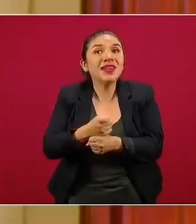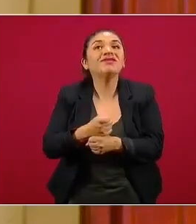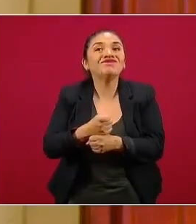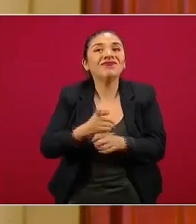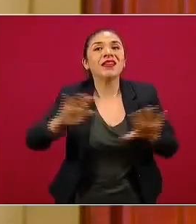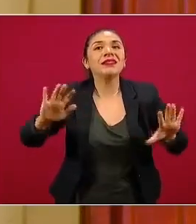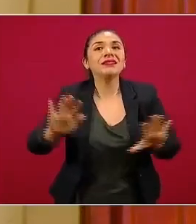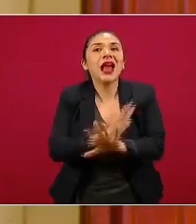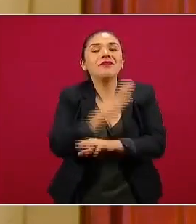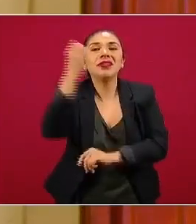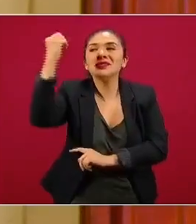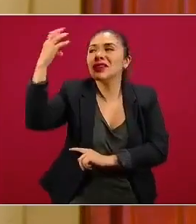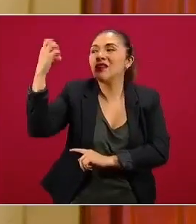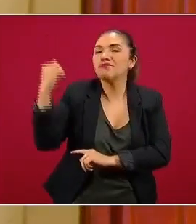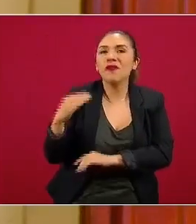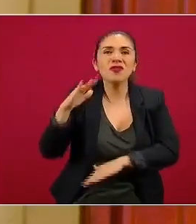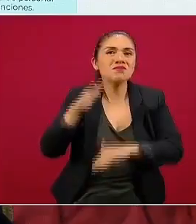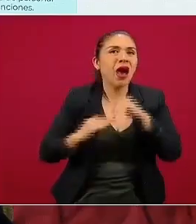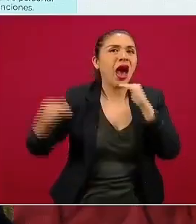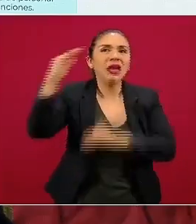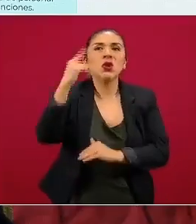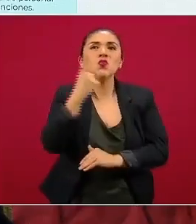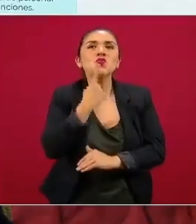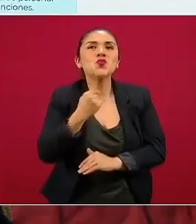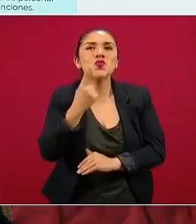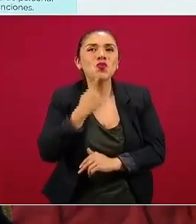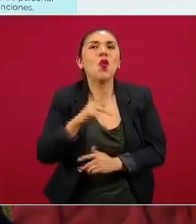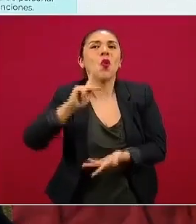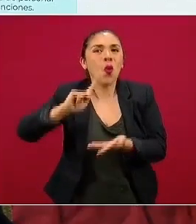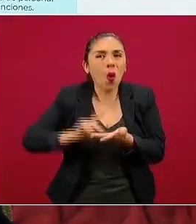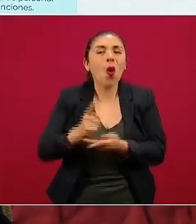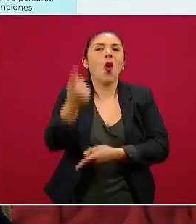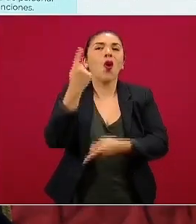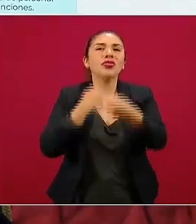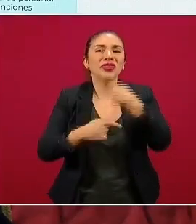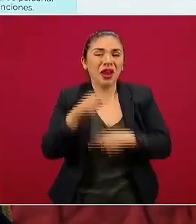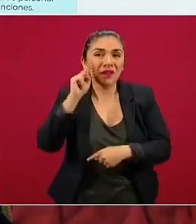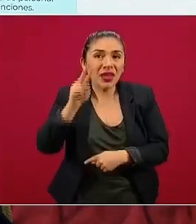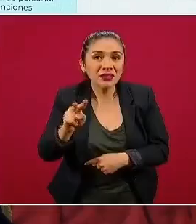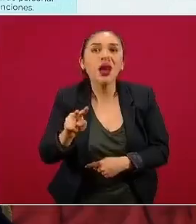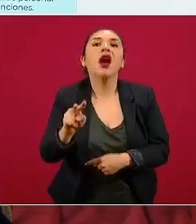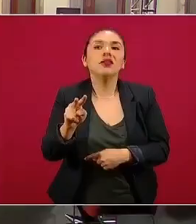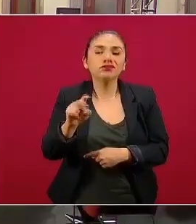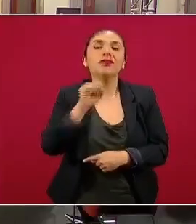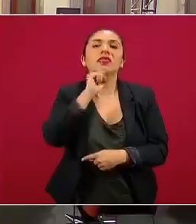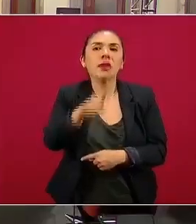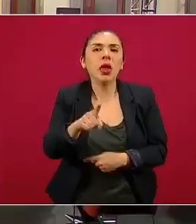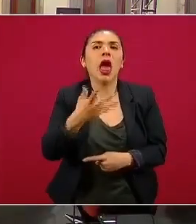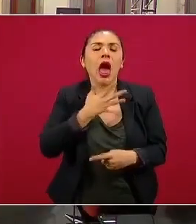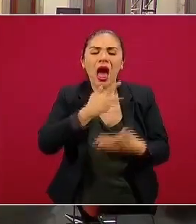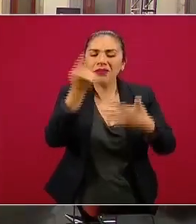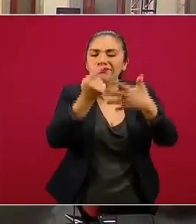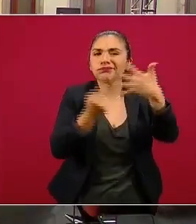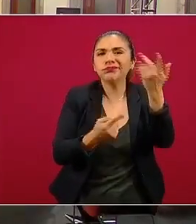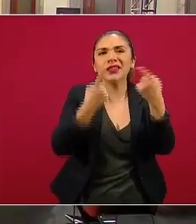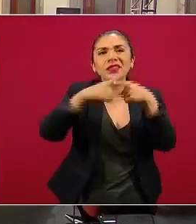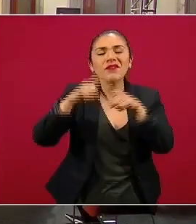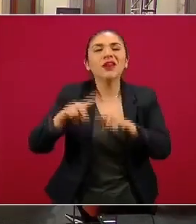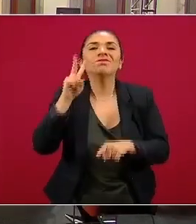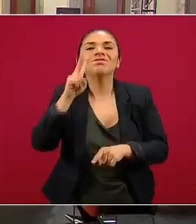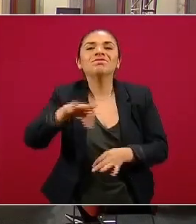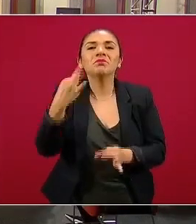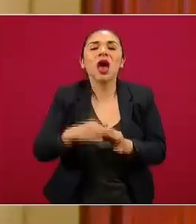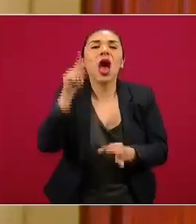pasar a un semáforo de riesgo máximo rojo, regresar a este color, sino que además diversos indicadores nos mostraban